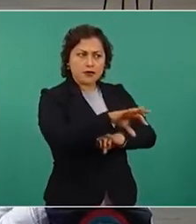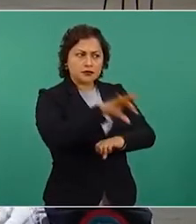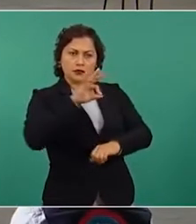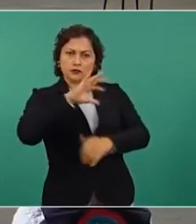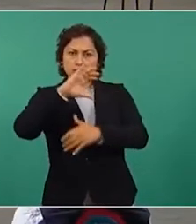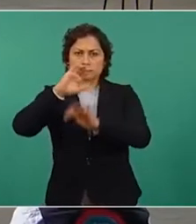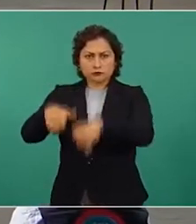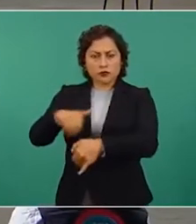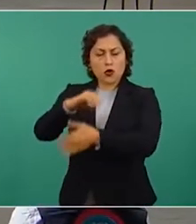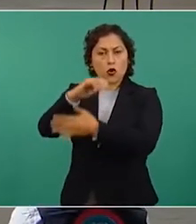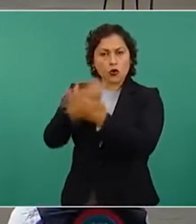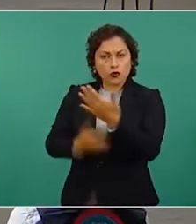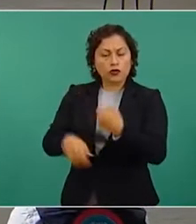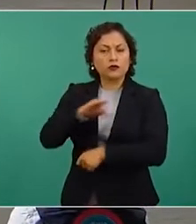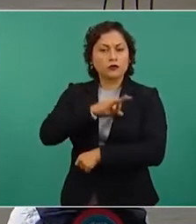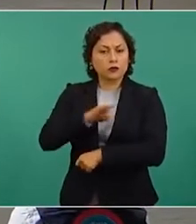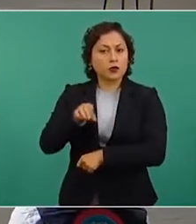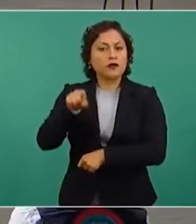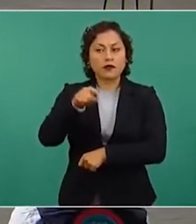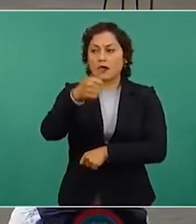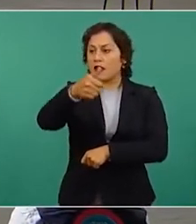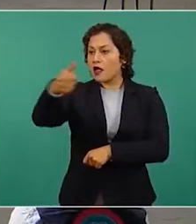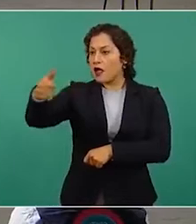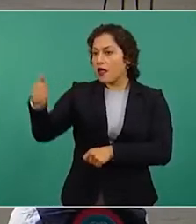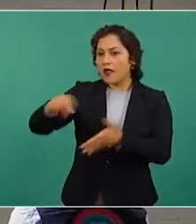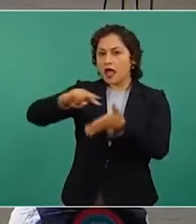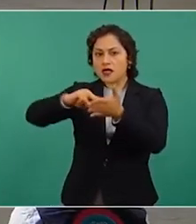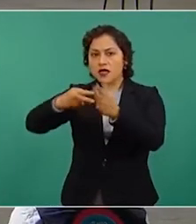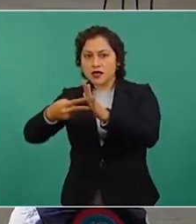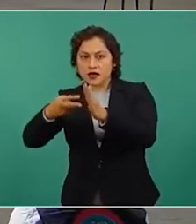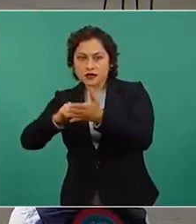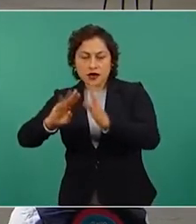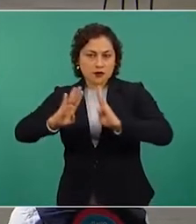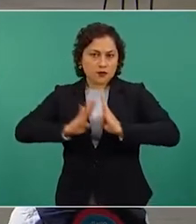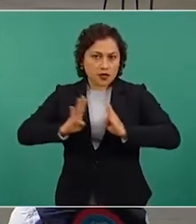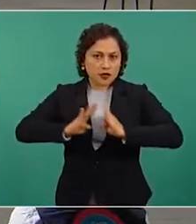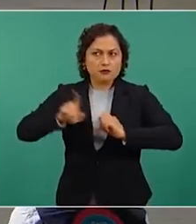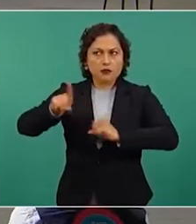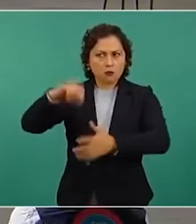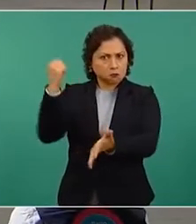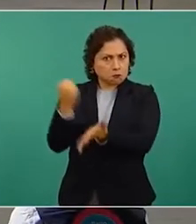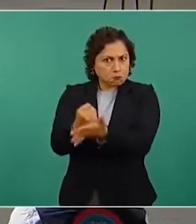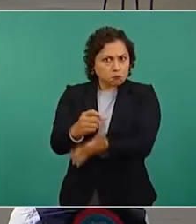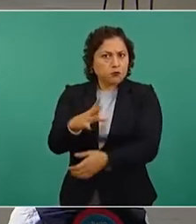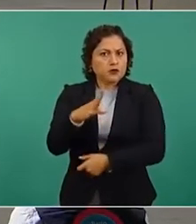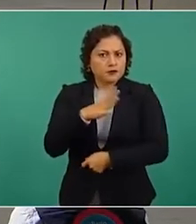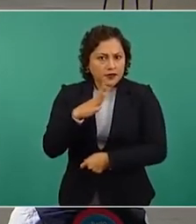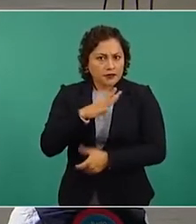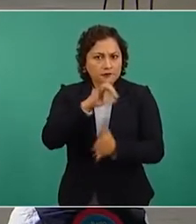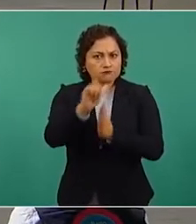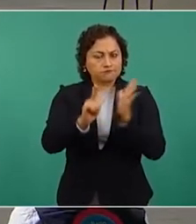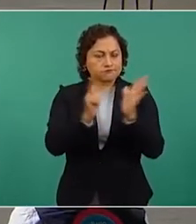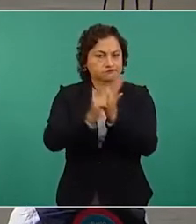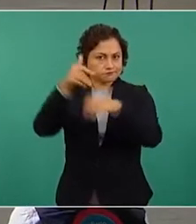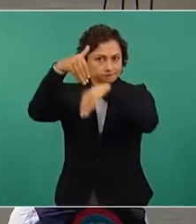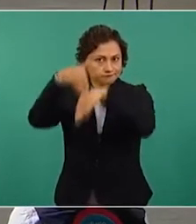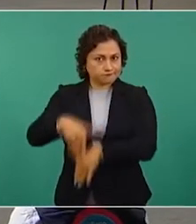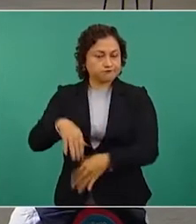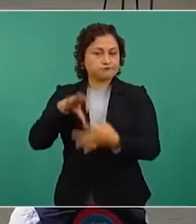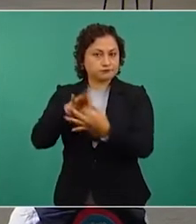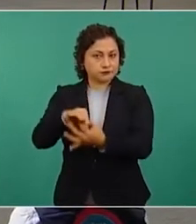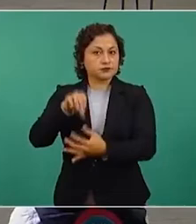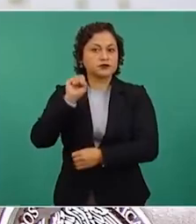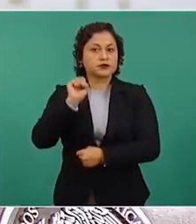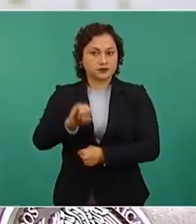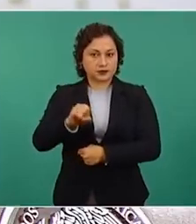cuenta con registro, los ingenieros militares han cumplido con los requisitos establecidos por la ley. El agrupamiento de